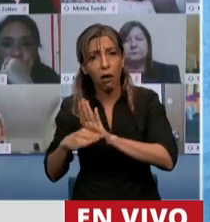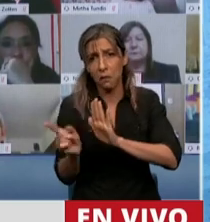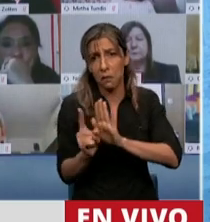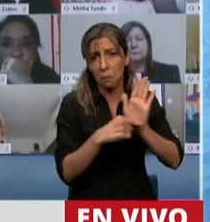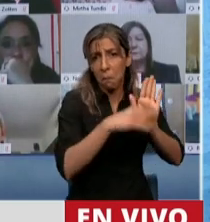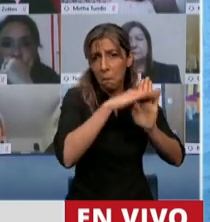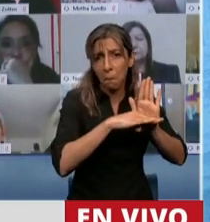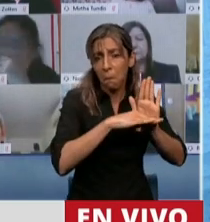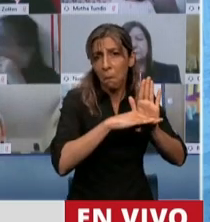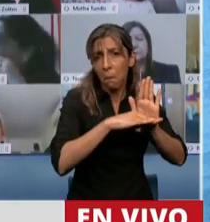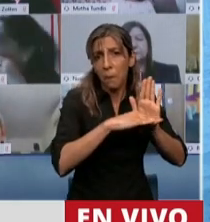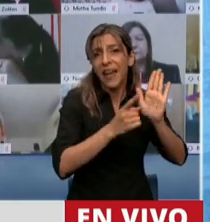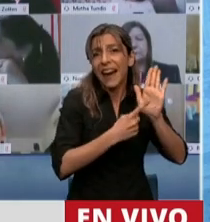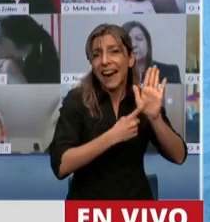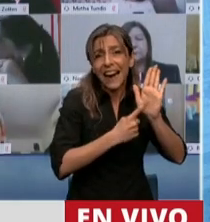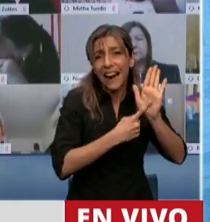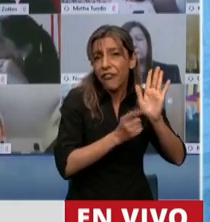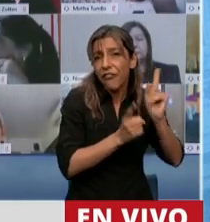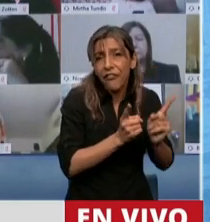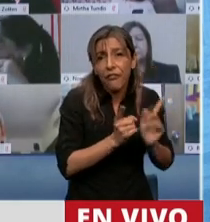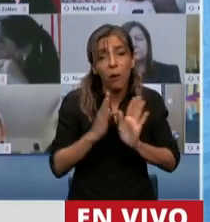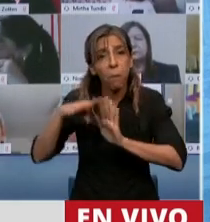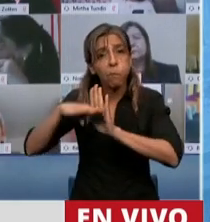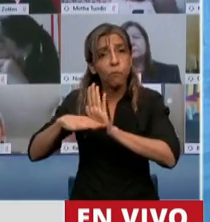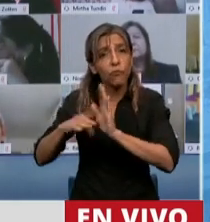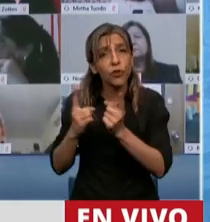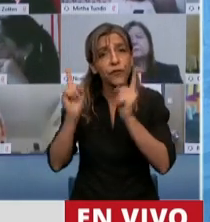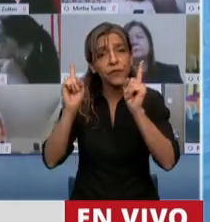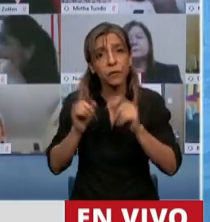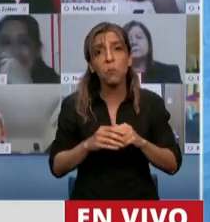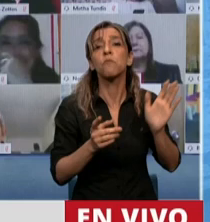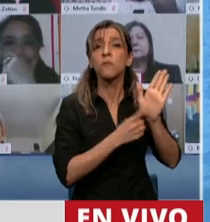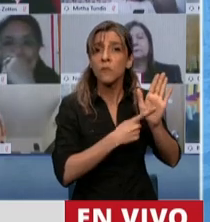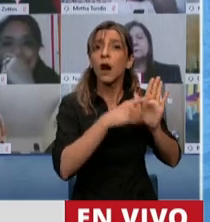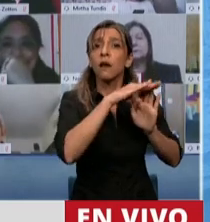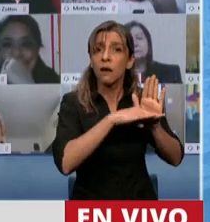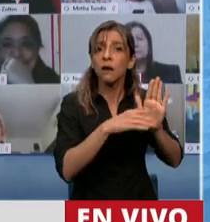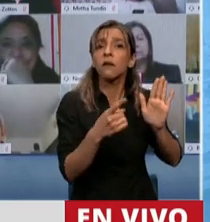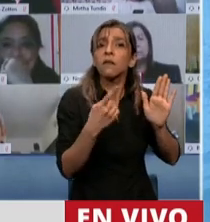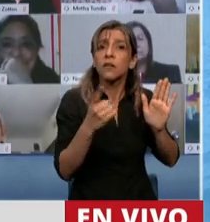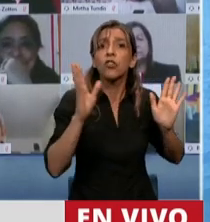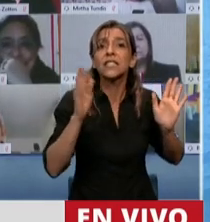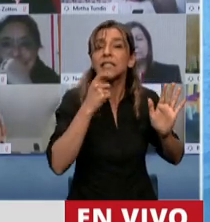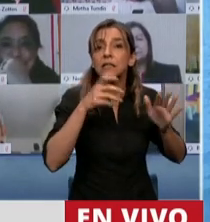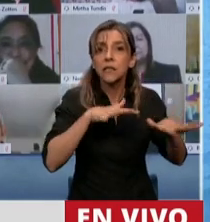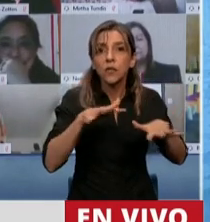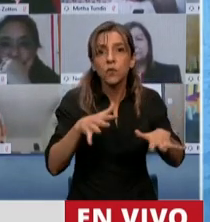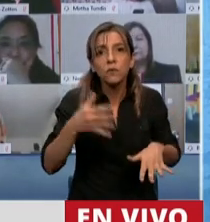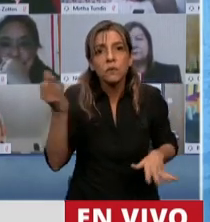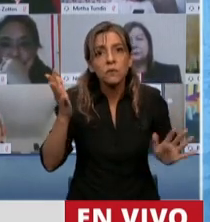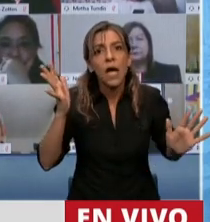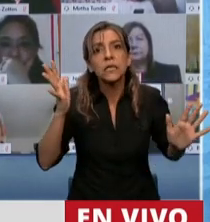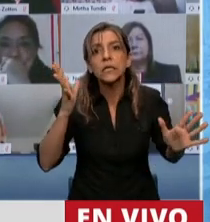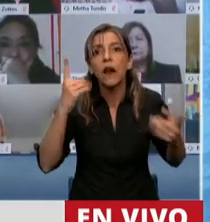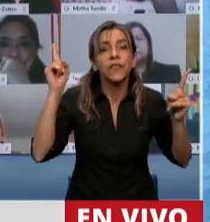facultado para determinar que haya sesiones fuera del ámbito del propio parlamento o